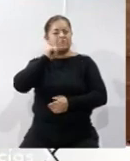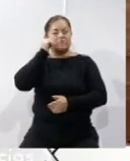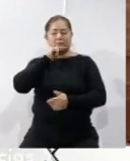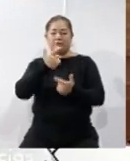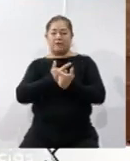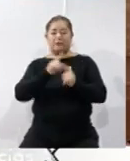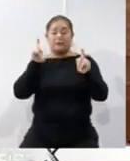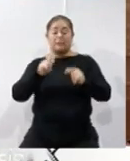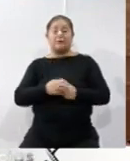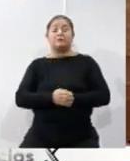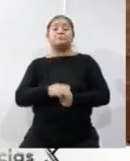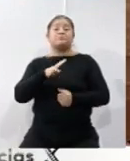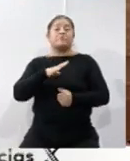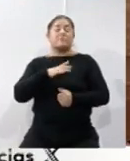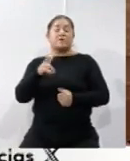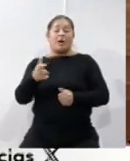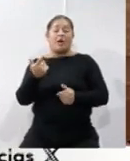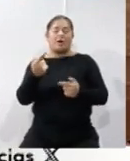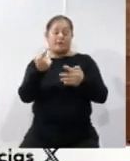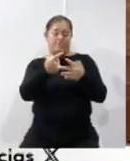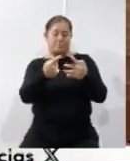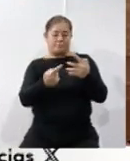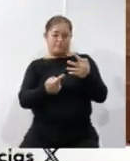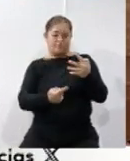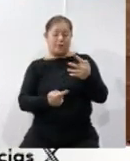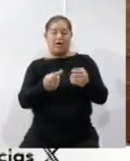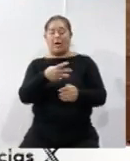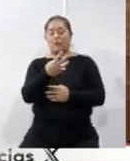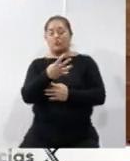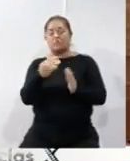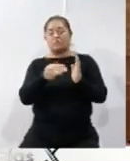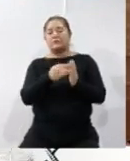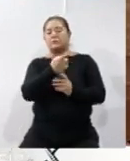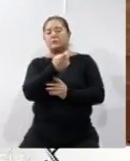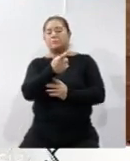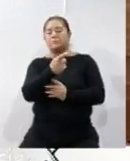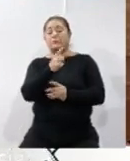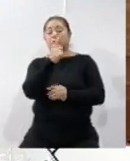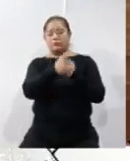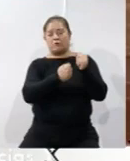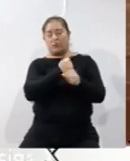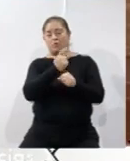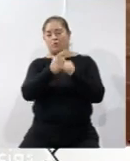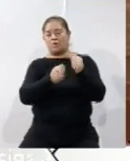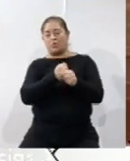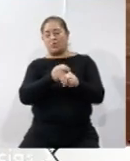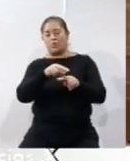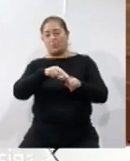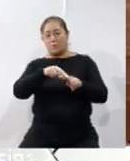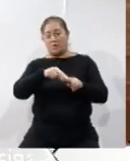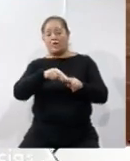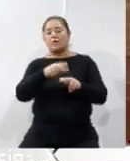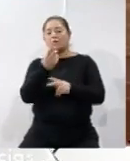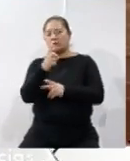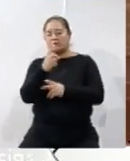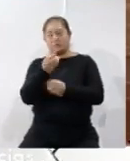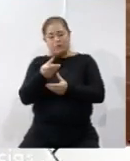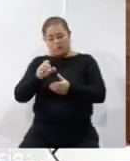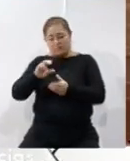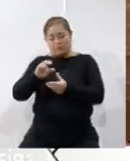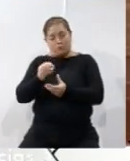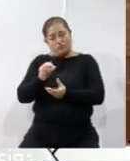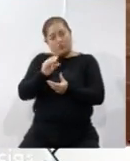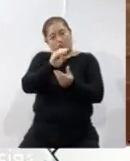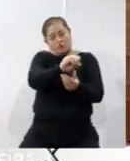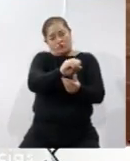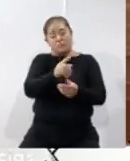y tenemos una serie de prestaciones como 14,100 pesos anuales de vales que entregamos cada diciembre, lo cual si tú